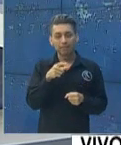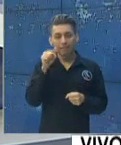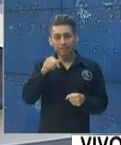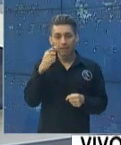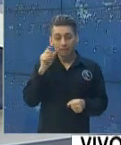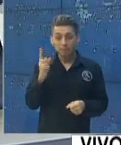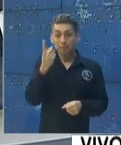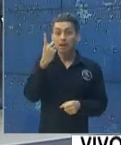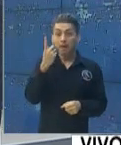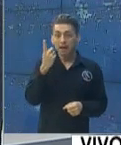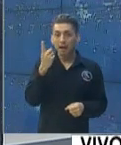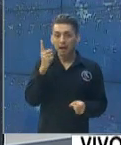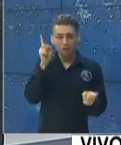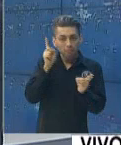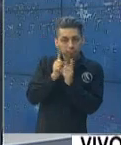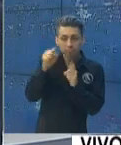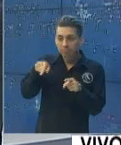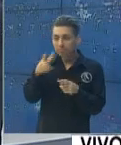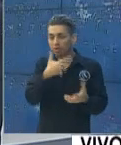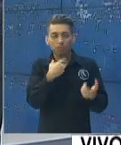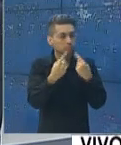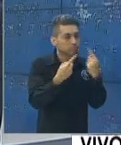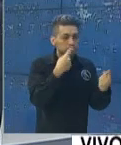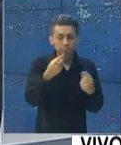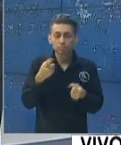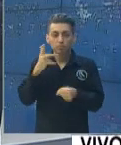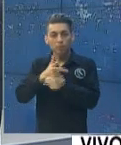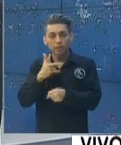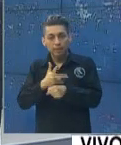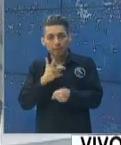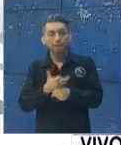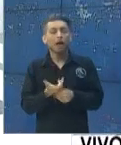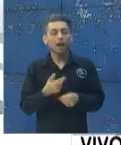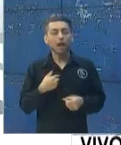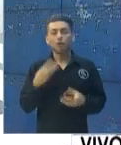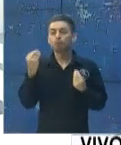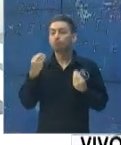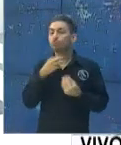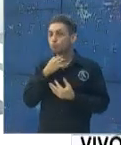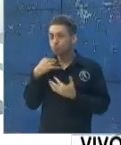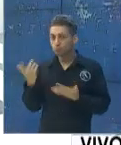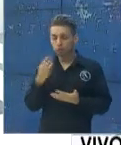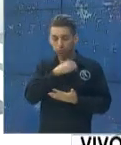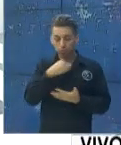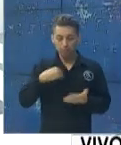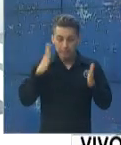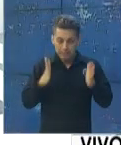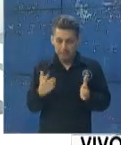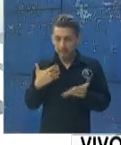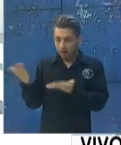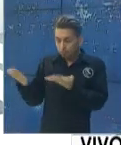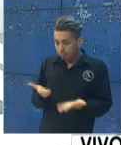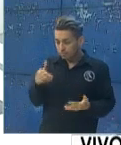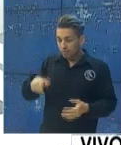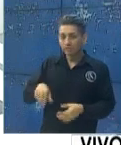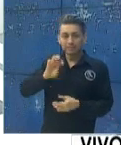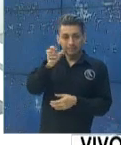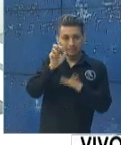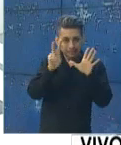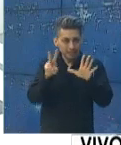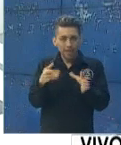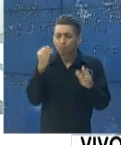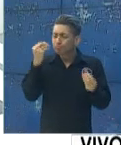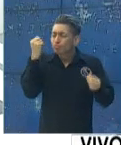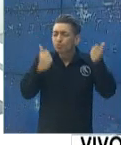primer acercamiento que pueda tener con la población guatemalteca. Ministra, nos da mucho gusto que sea aquí en Noticiete, tenerla con nosotros, porque hay